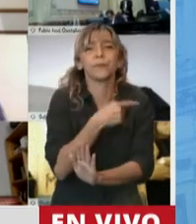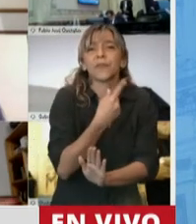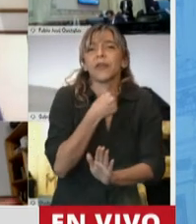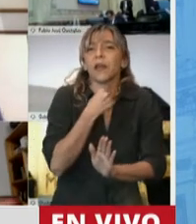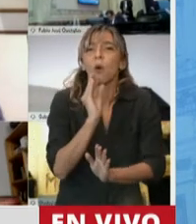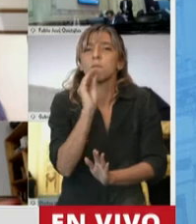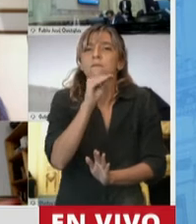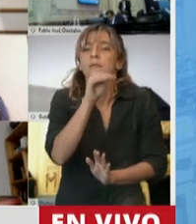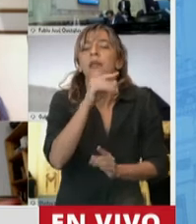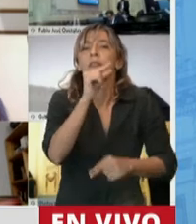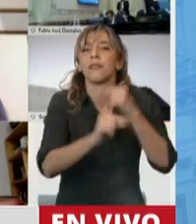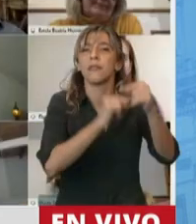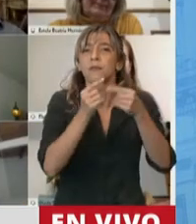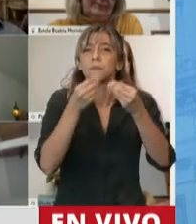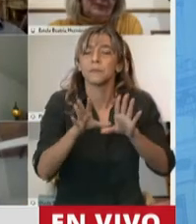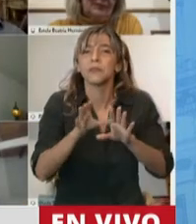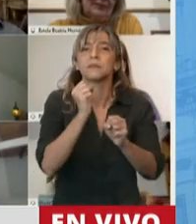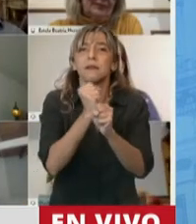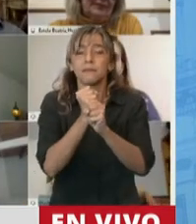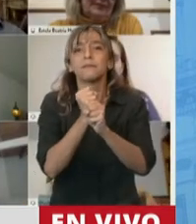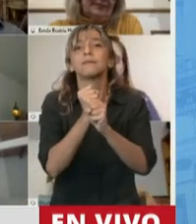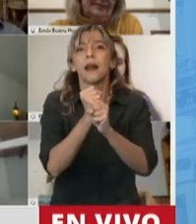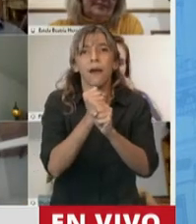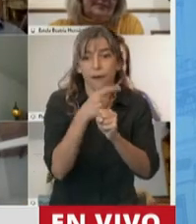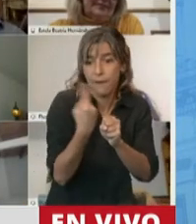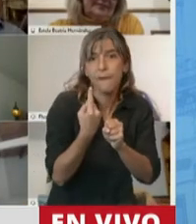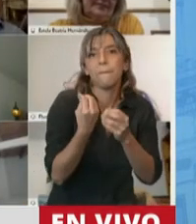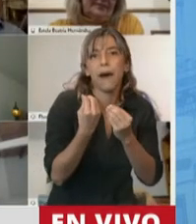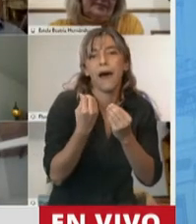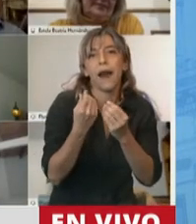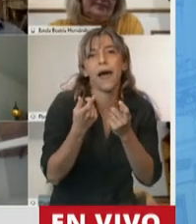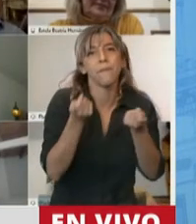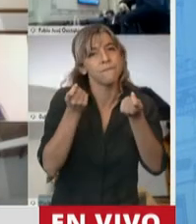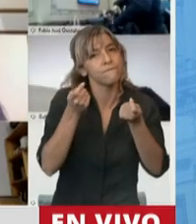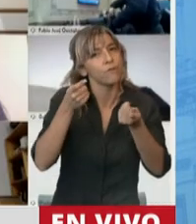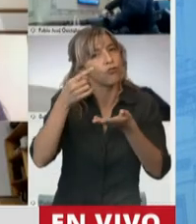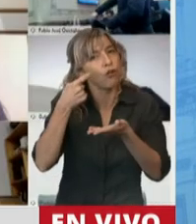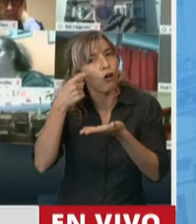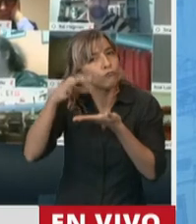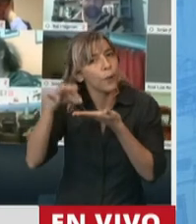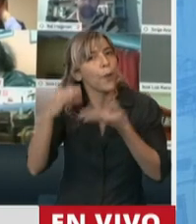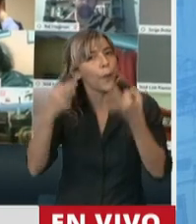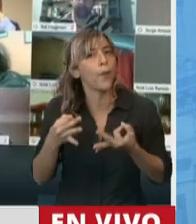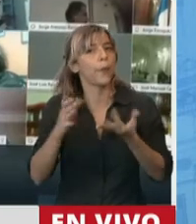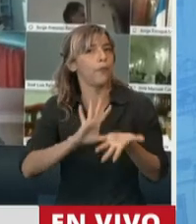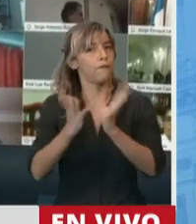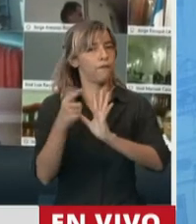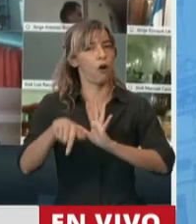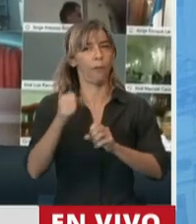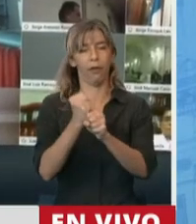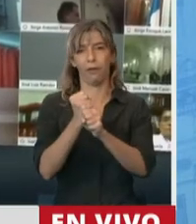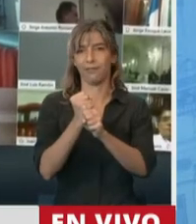para regular esta modalidad de trabajo como es el teletrabajo. Respetamos los principios